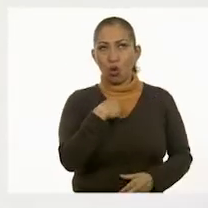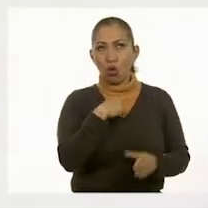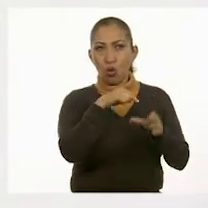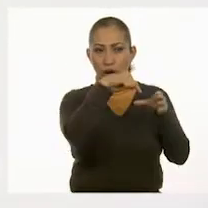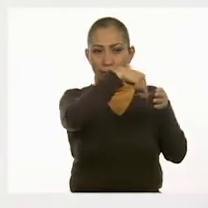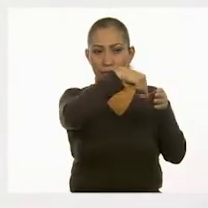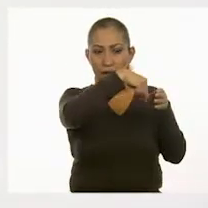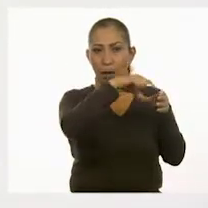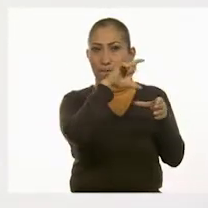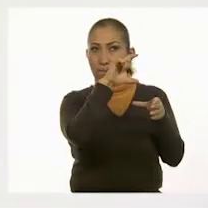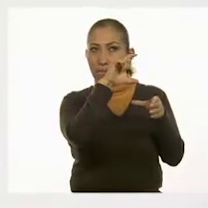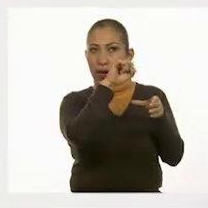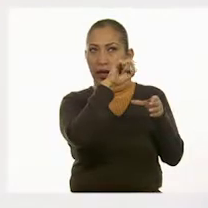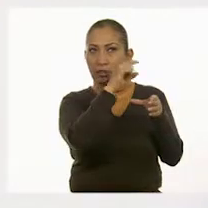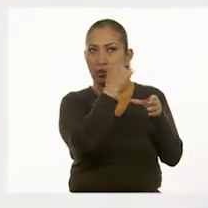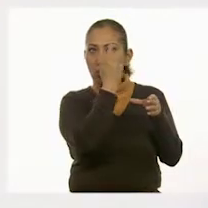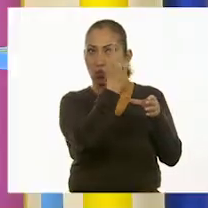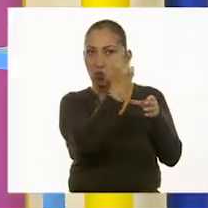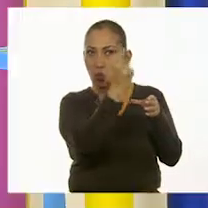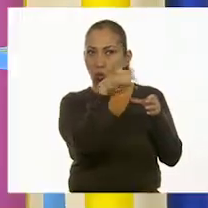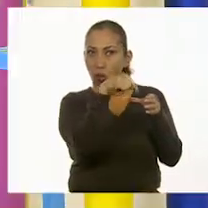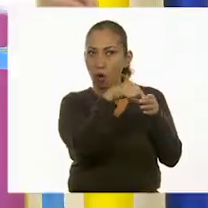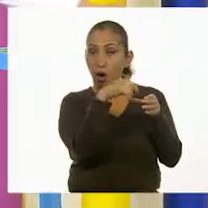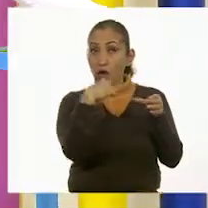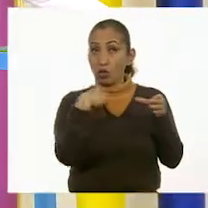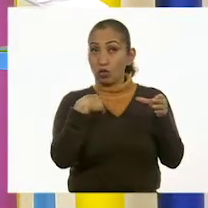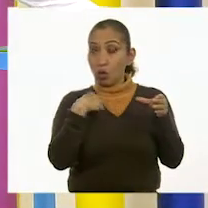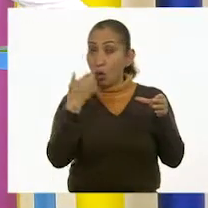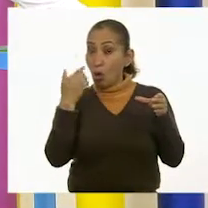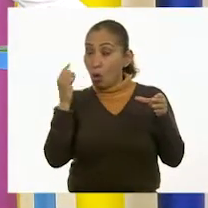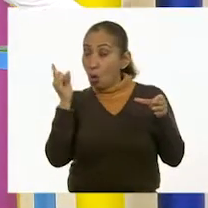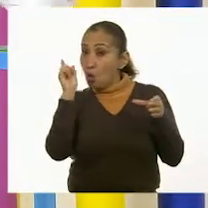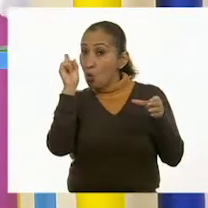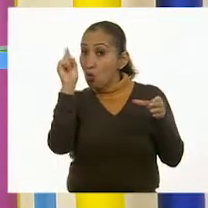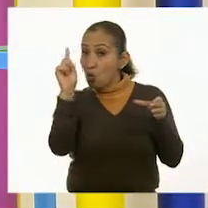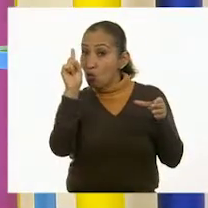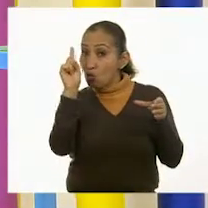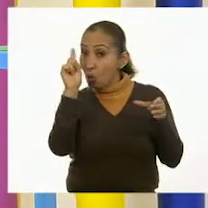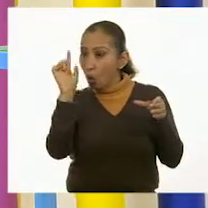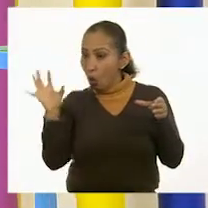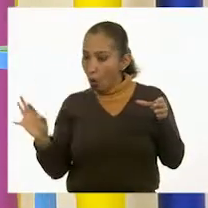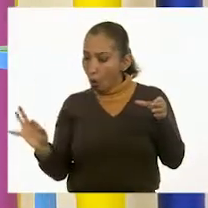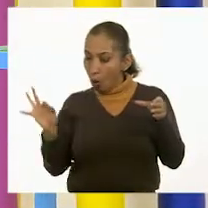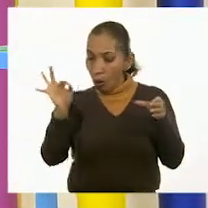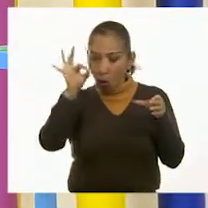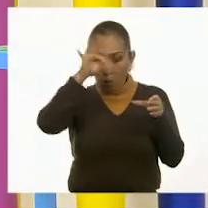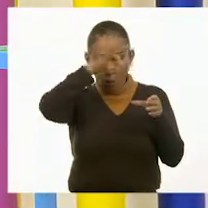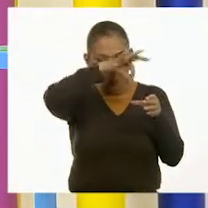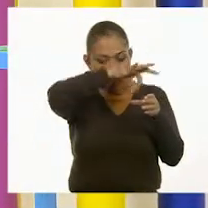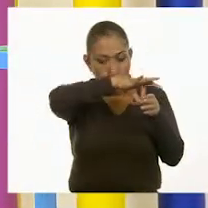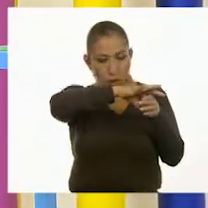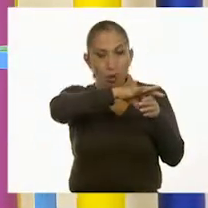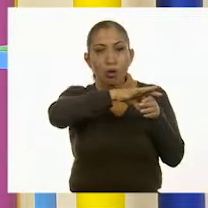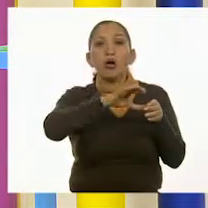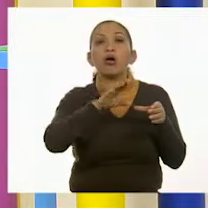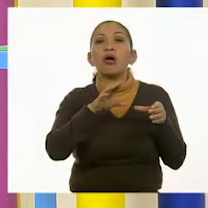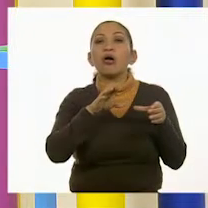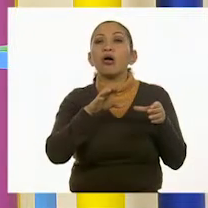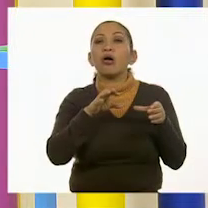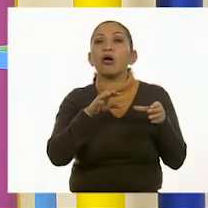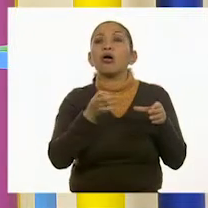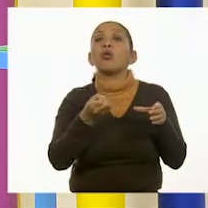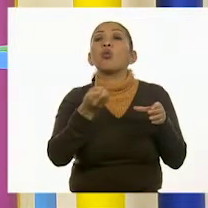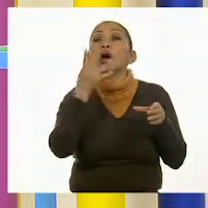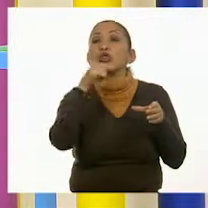en mi caja y yo agrego una más, nuestra siguiente pregunta dice,